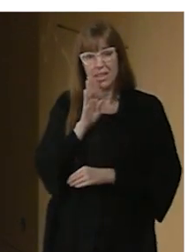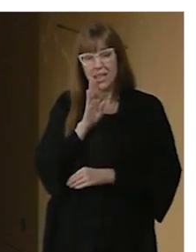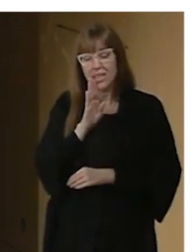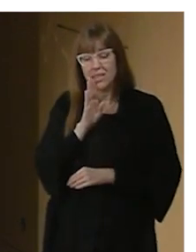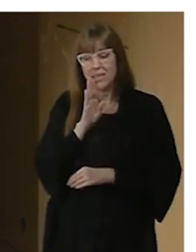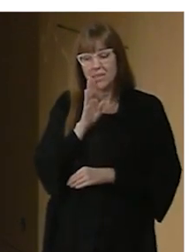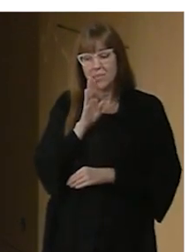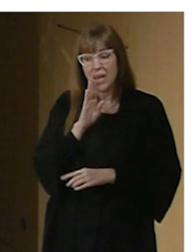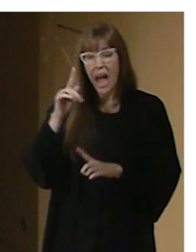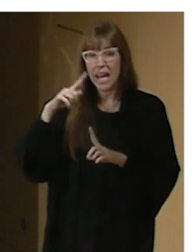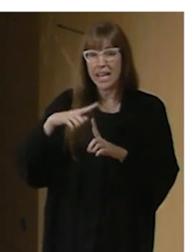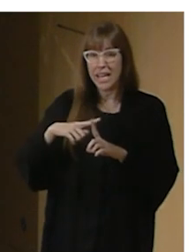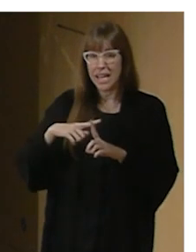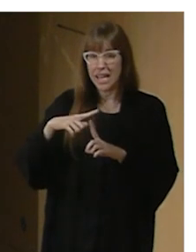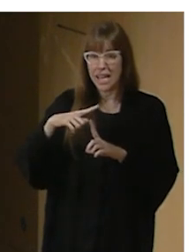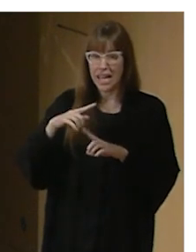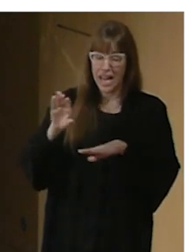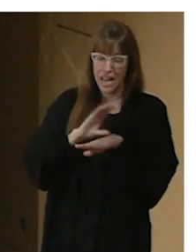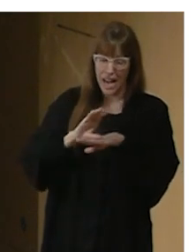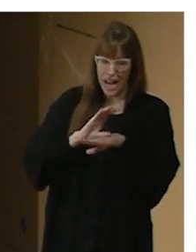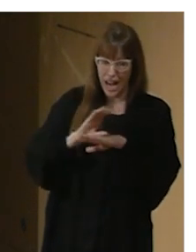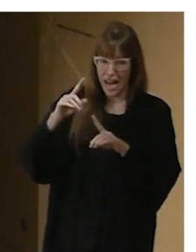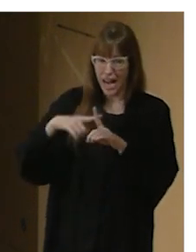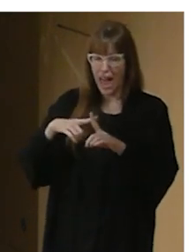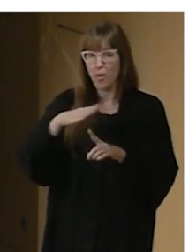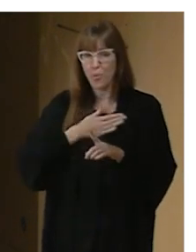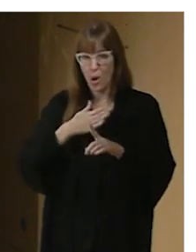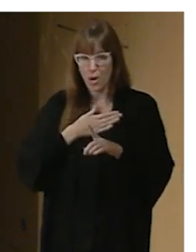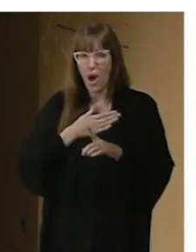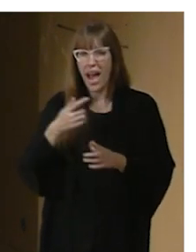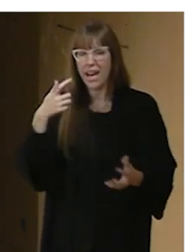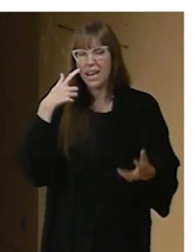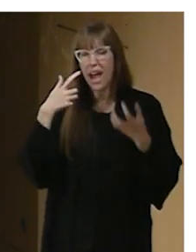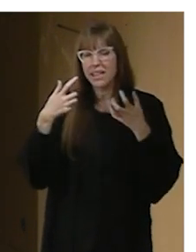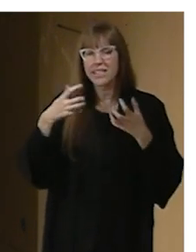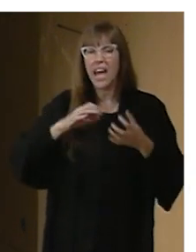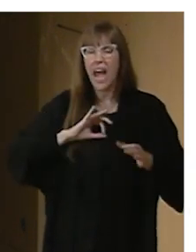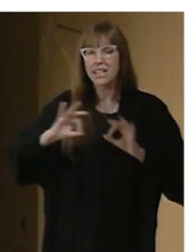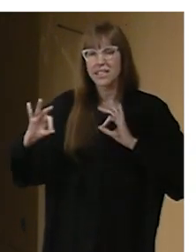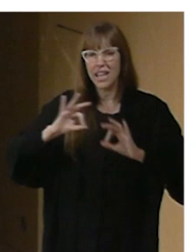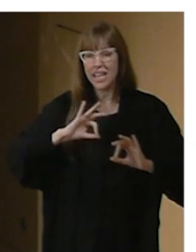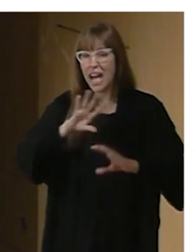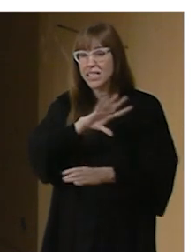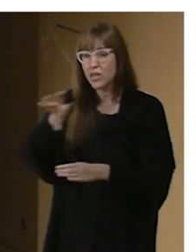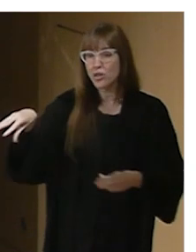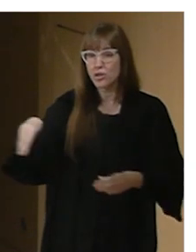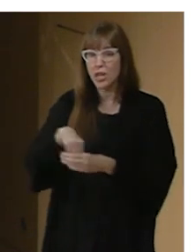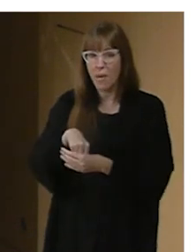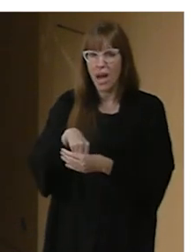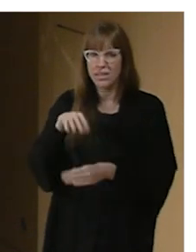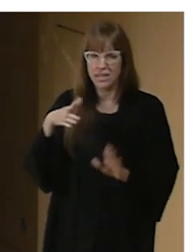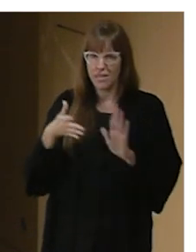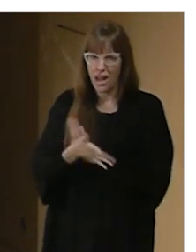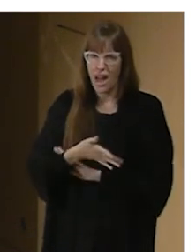grado propio en artes escénicas inclusivas lo cual nos parece bueno que es un espejo al que mirarnos y reflexionar